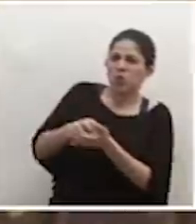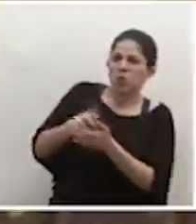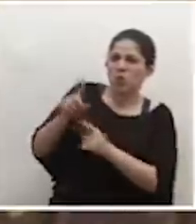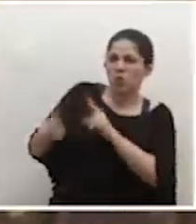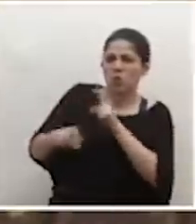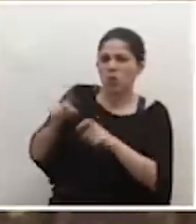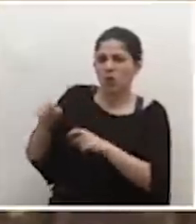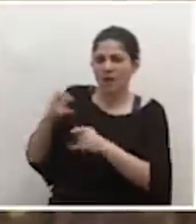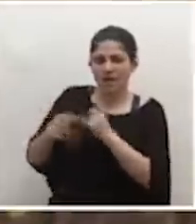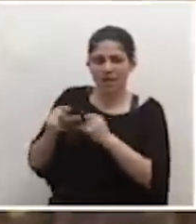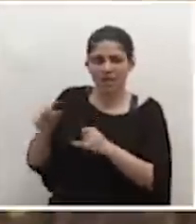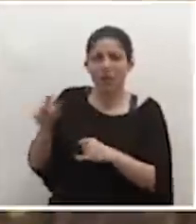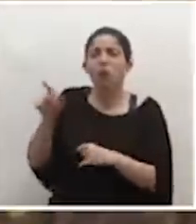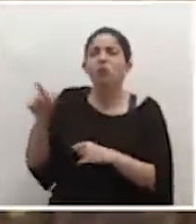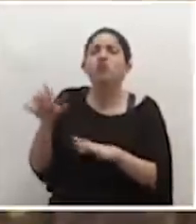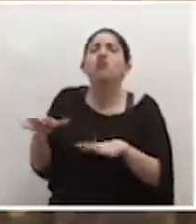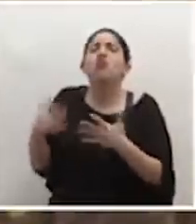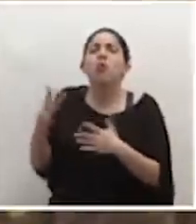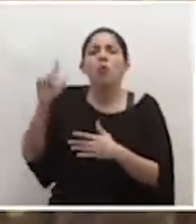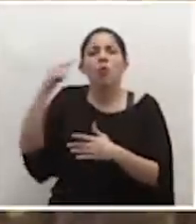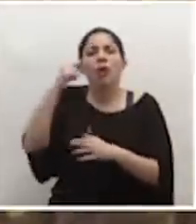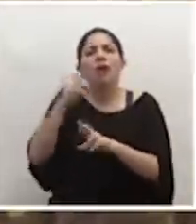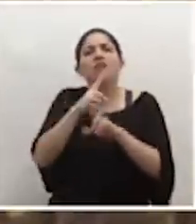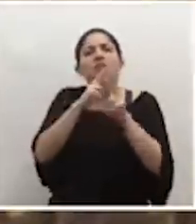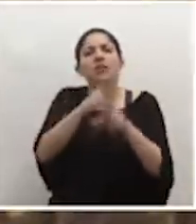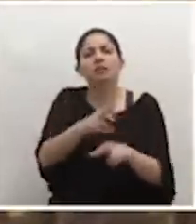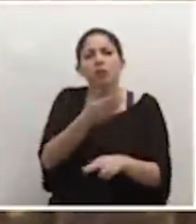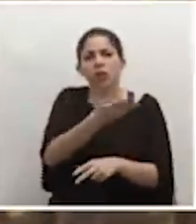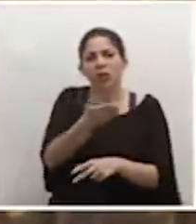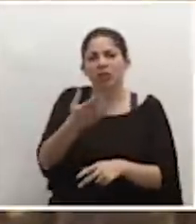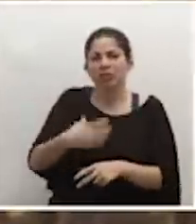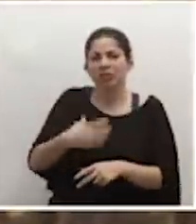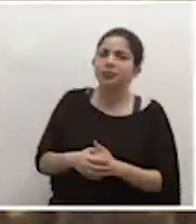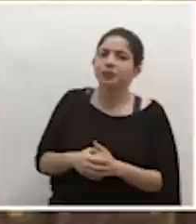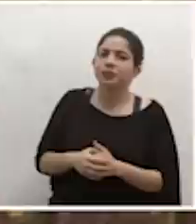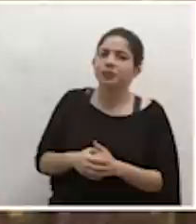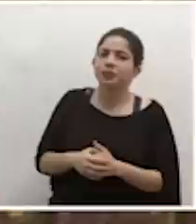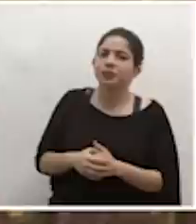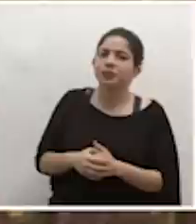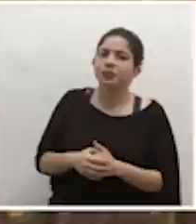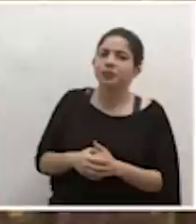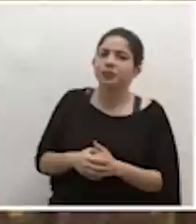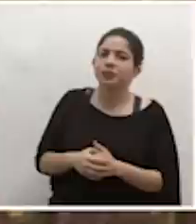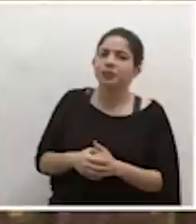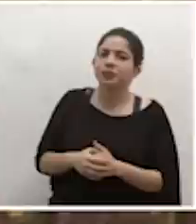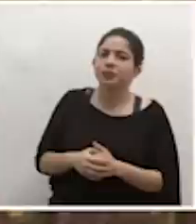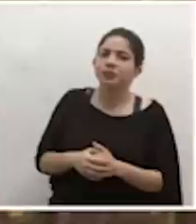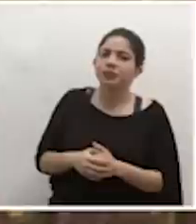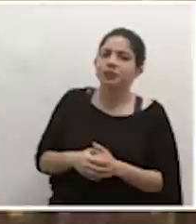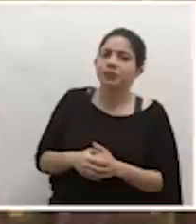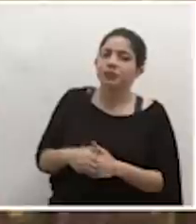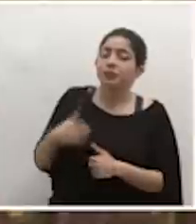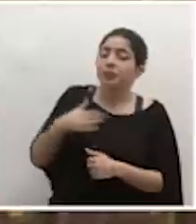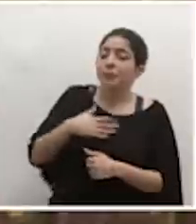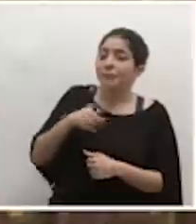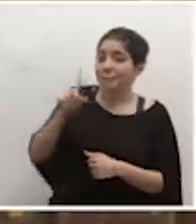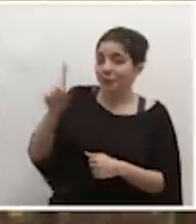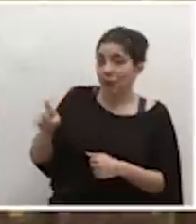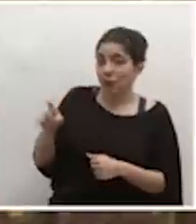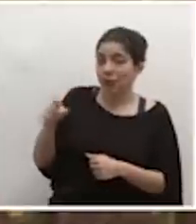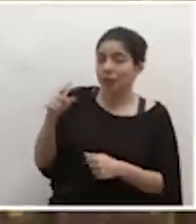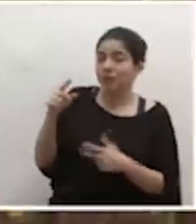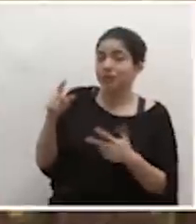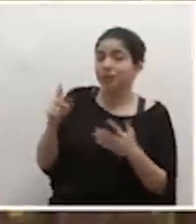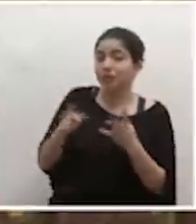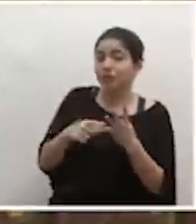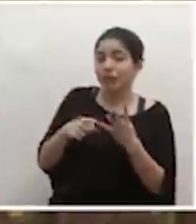¿Qué responden ustedes desde el gobierno ante este tipo de emplaciamientos? Mi pregunta para